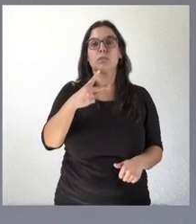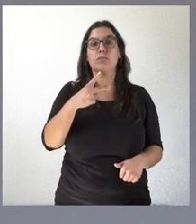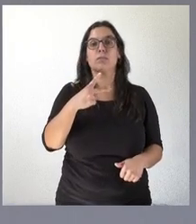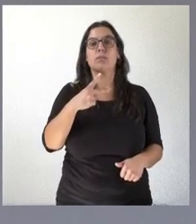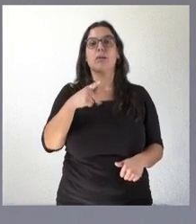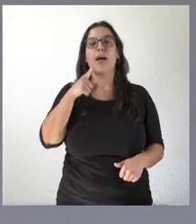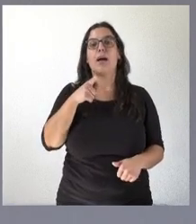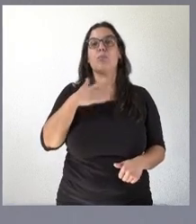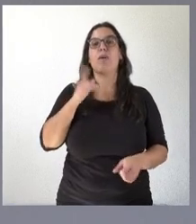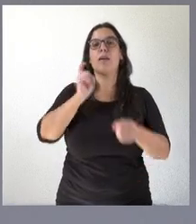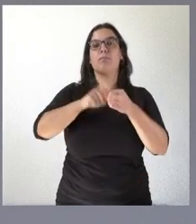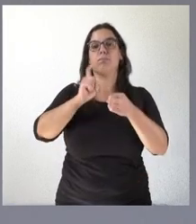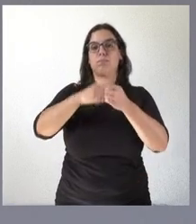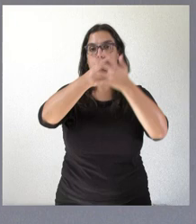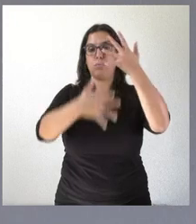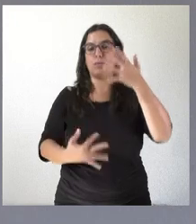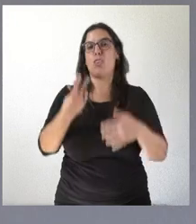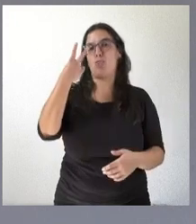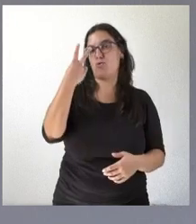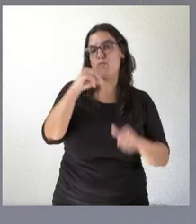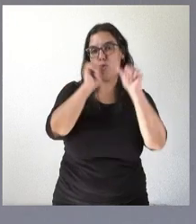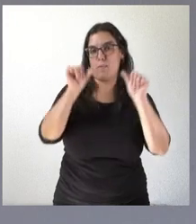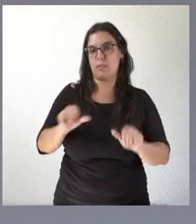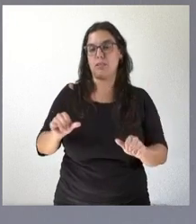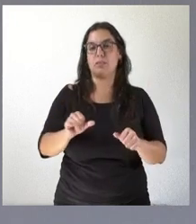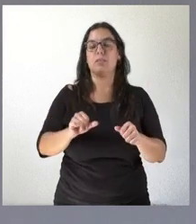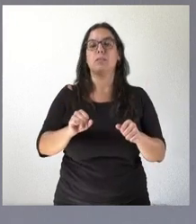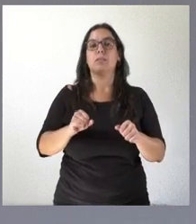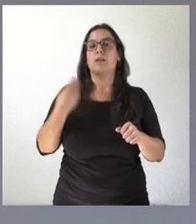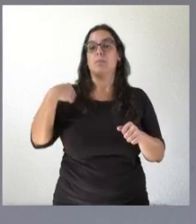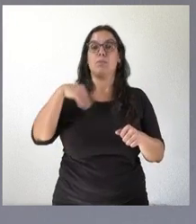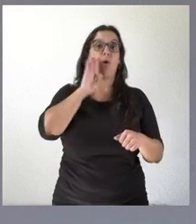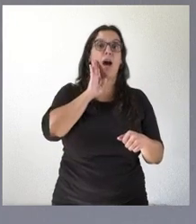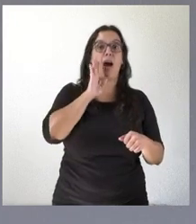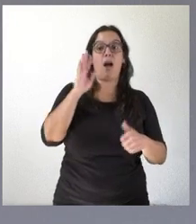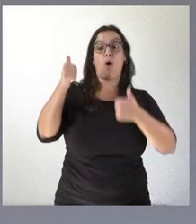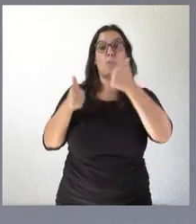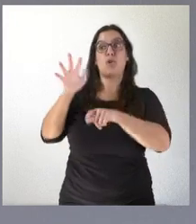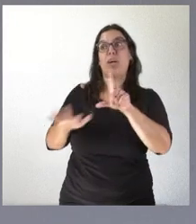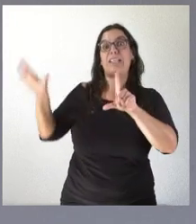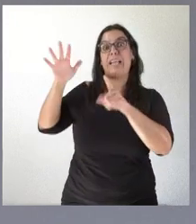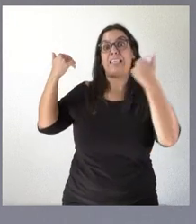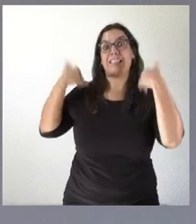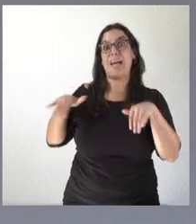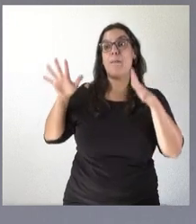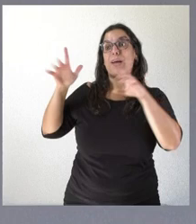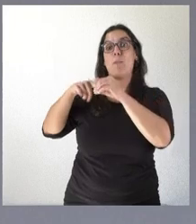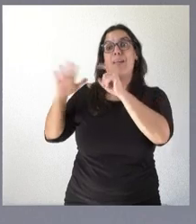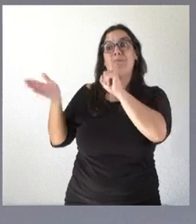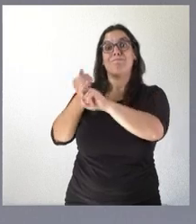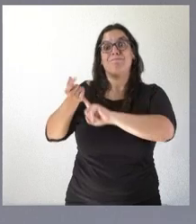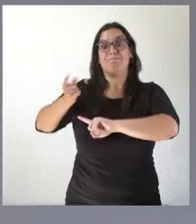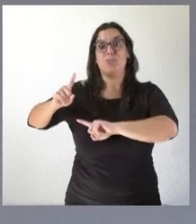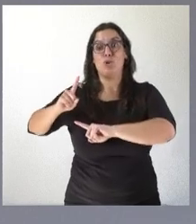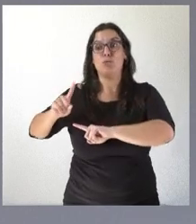de acceso a la bolsa. Una como el procedimiento anterior aquellos alumnos opositores que no han